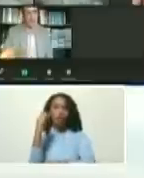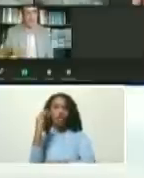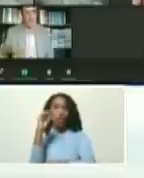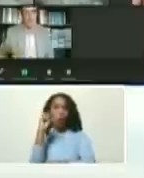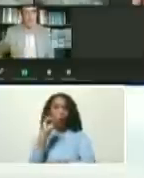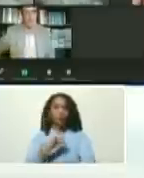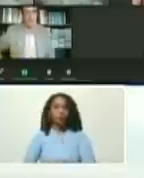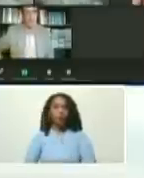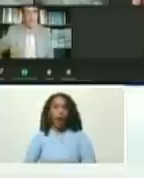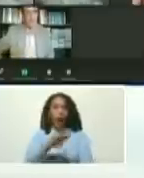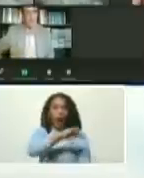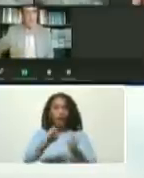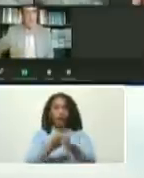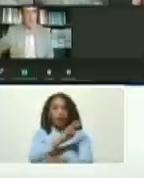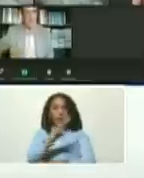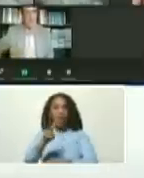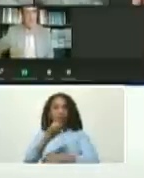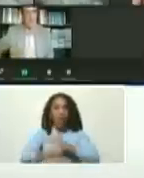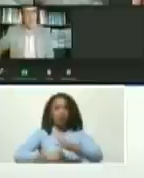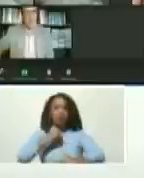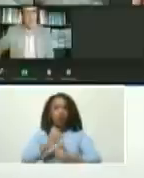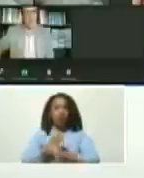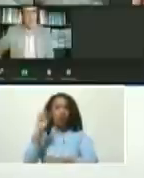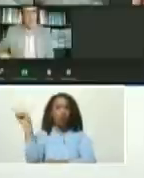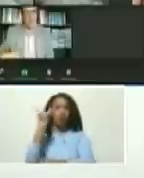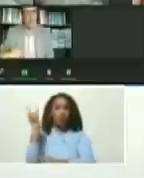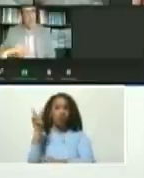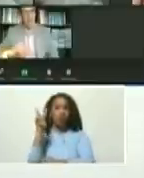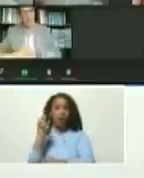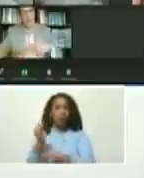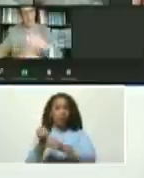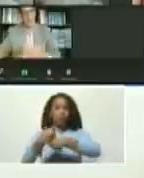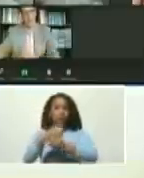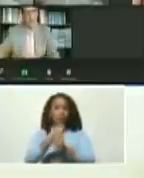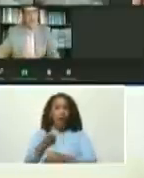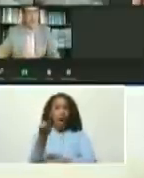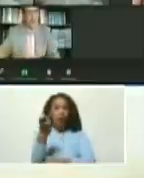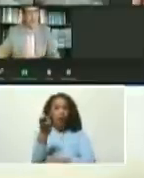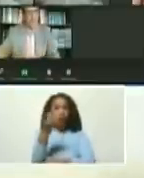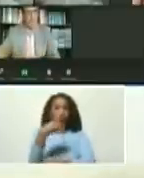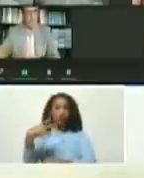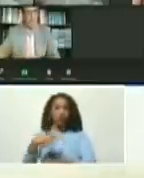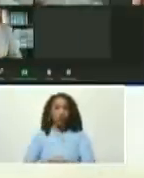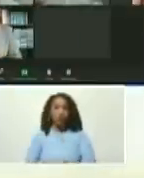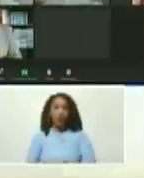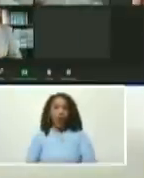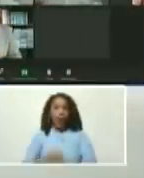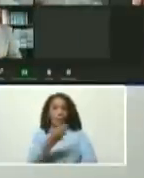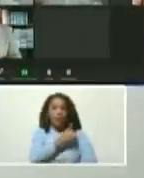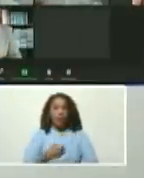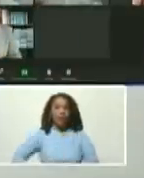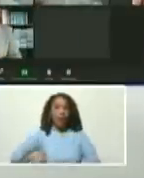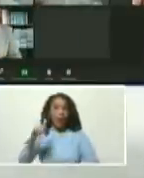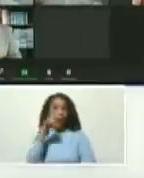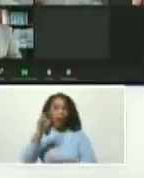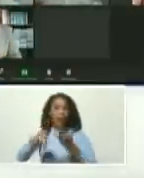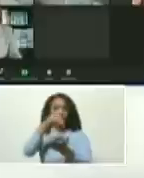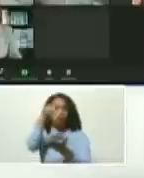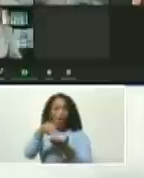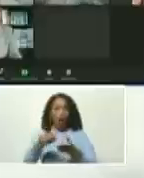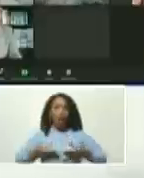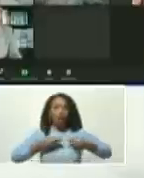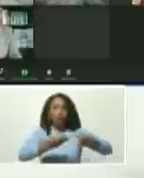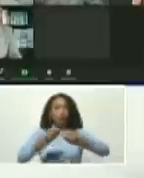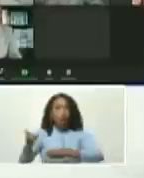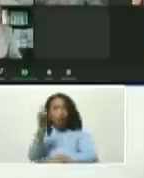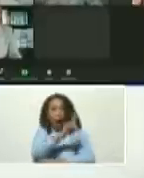Al vicepresidente de la Asociación Venezolana de Molinos de Arroz. Al presidente de la Cámara Nacional de Distribuidores